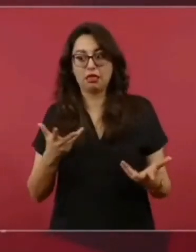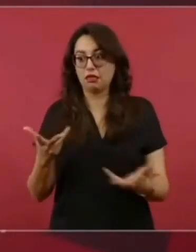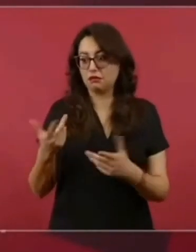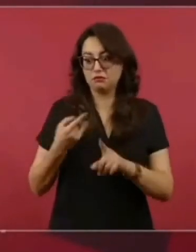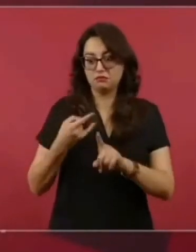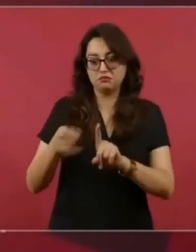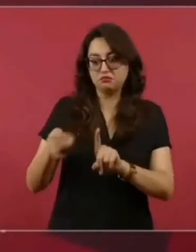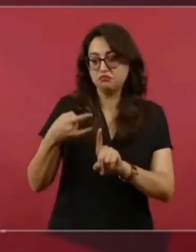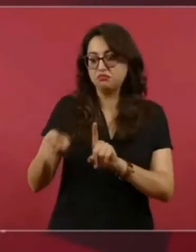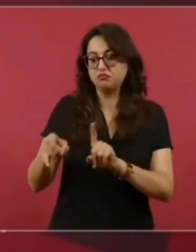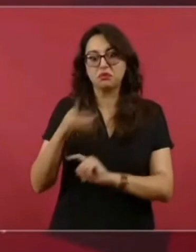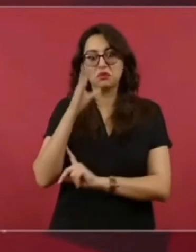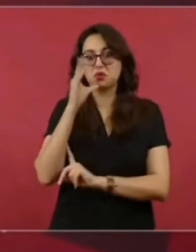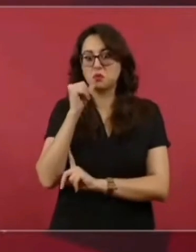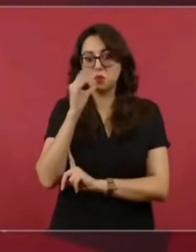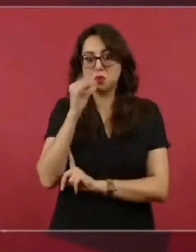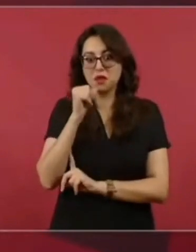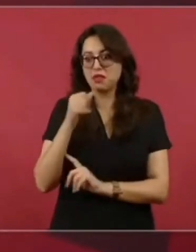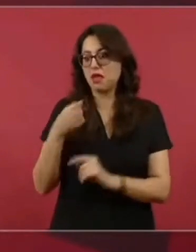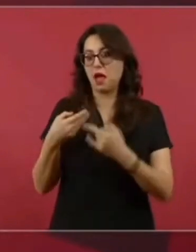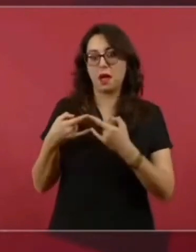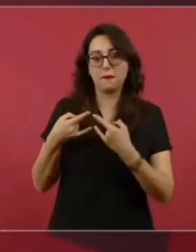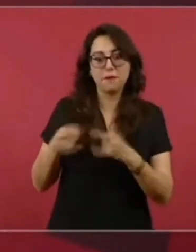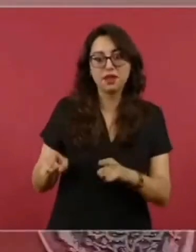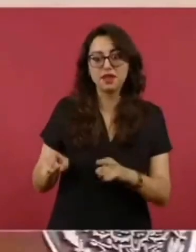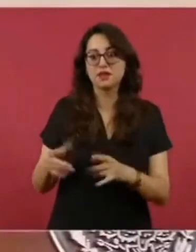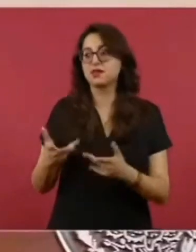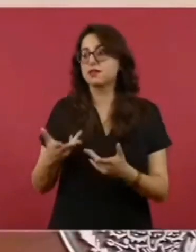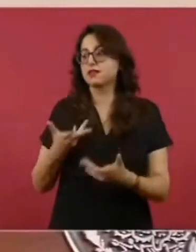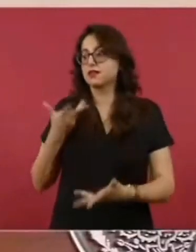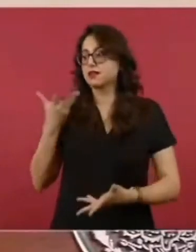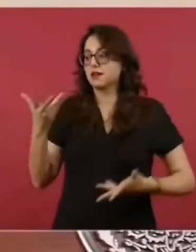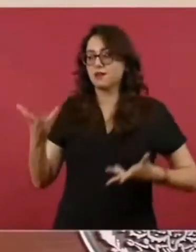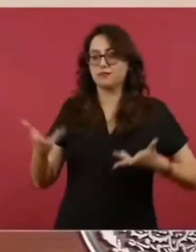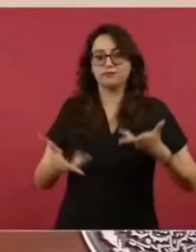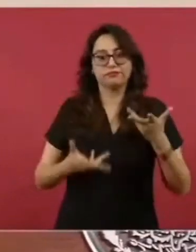pues muy